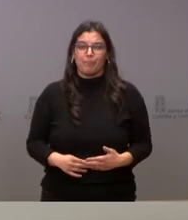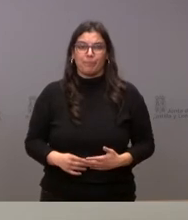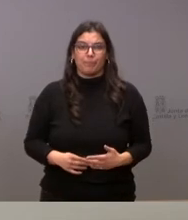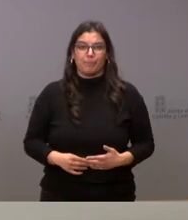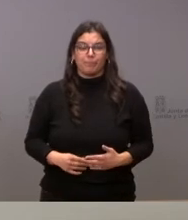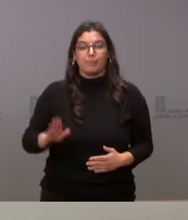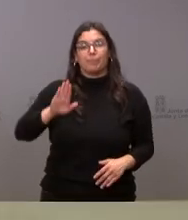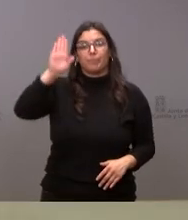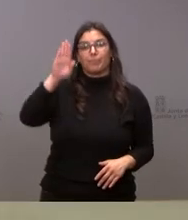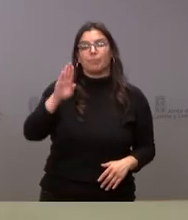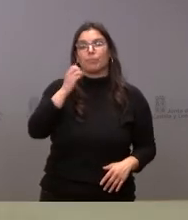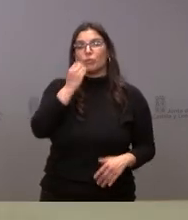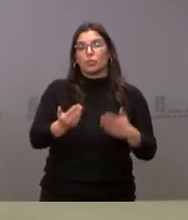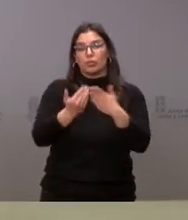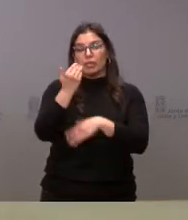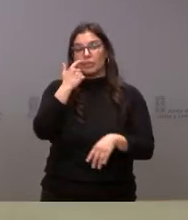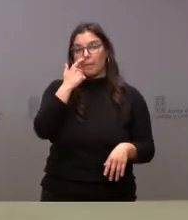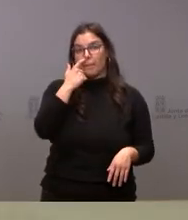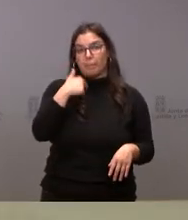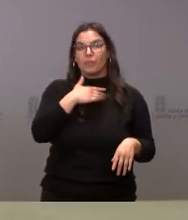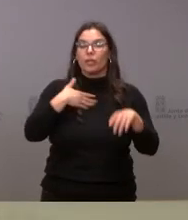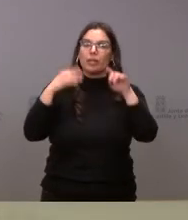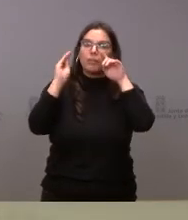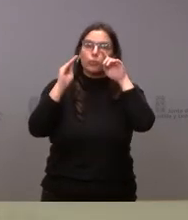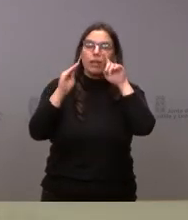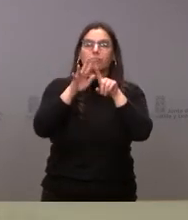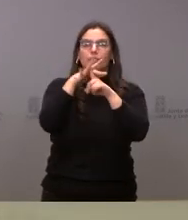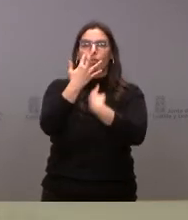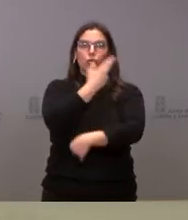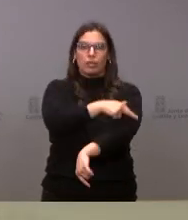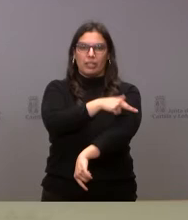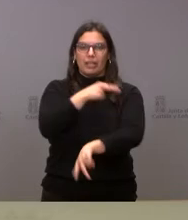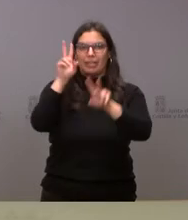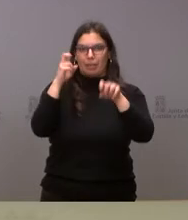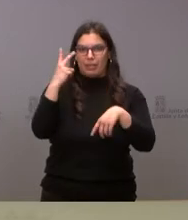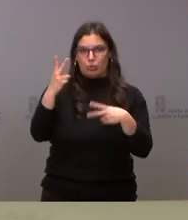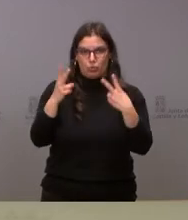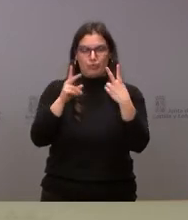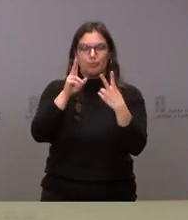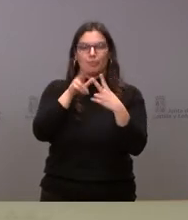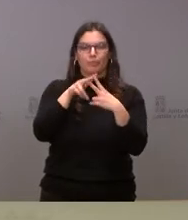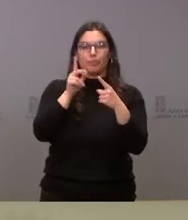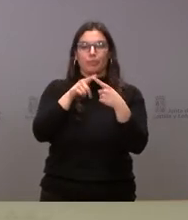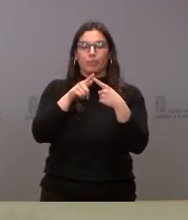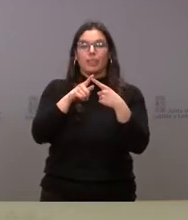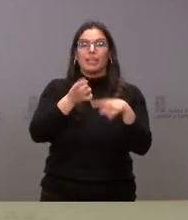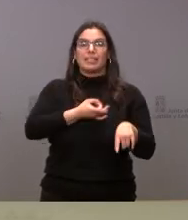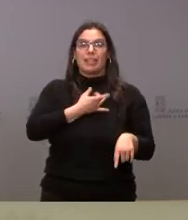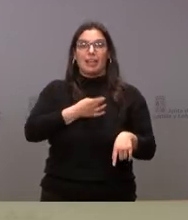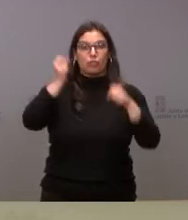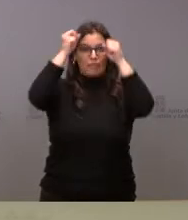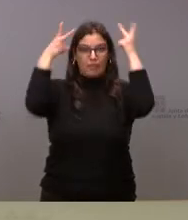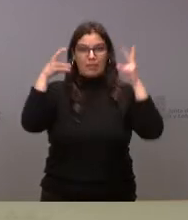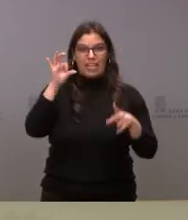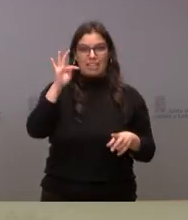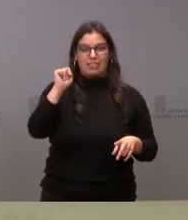Sí, buenos días, consejero. Quería preguntarle sobre el tema sanitario por dos cuestiones. Una, el Sindicato de Enfermería, SADSE, ha